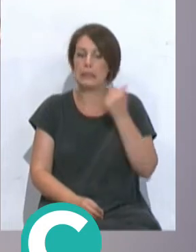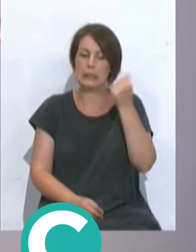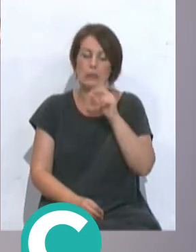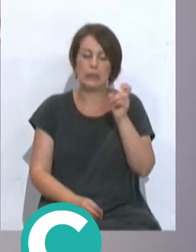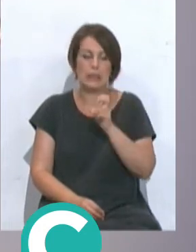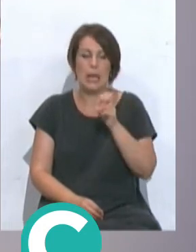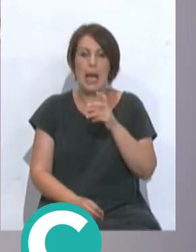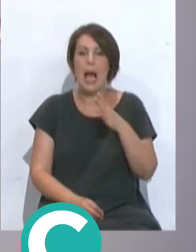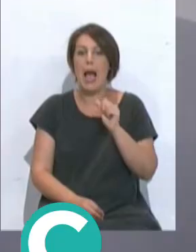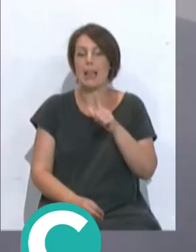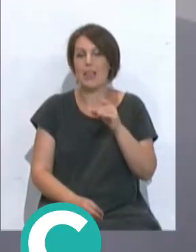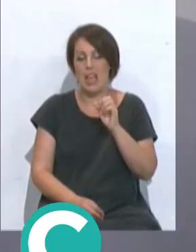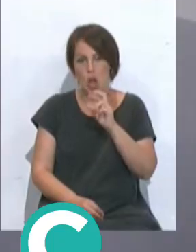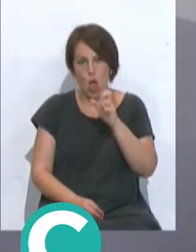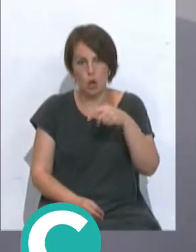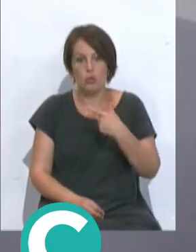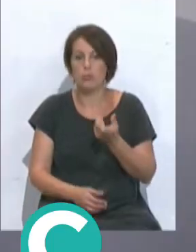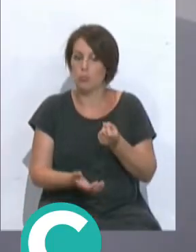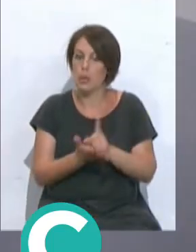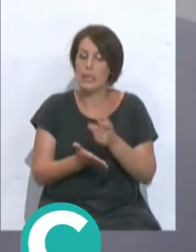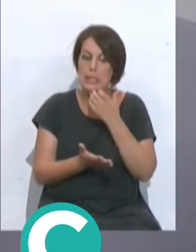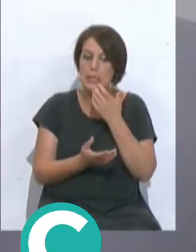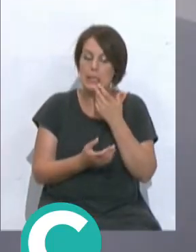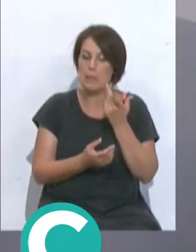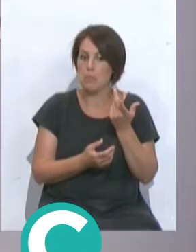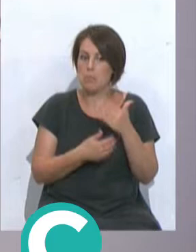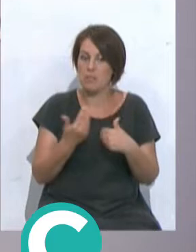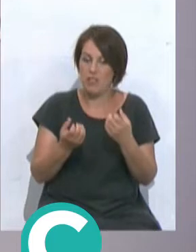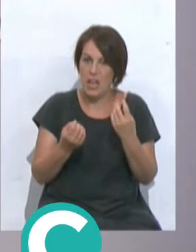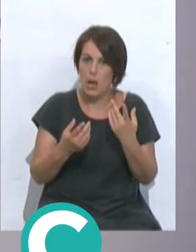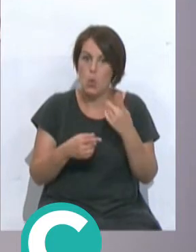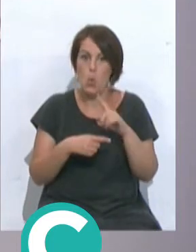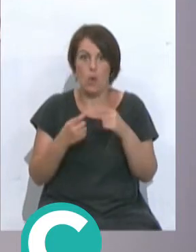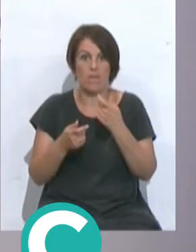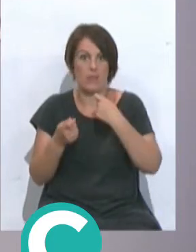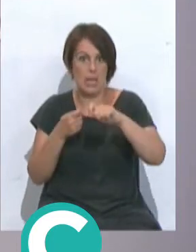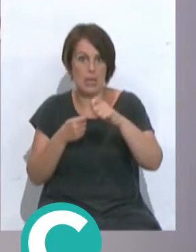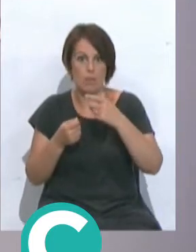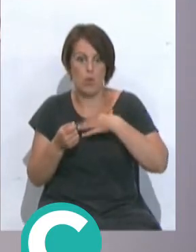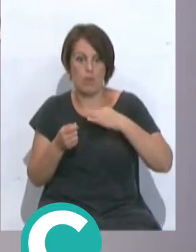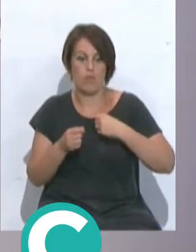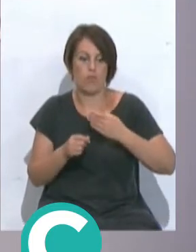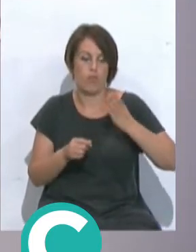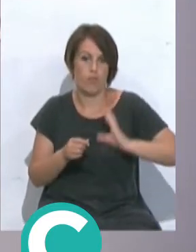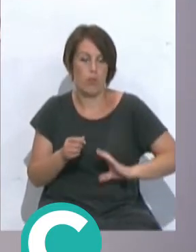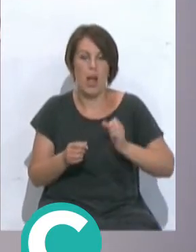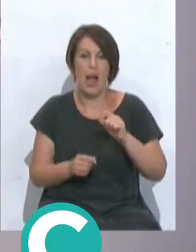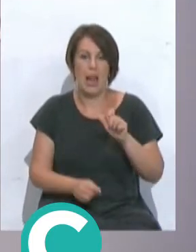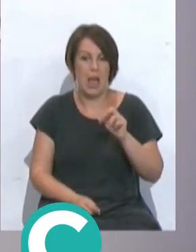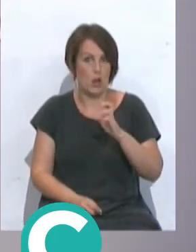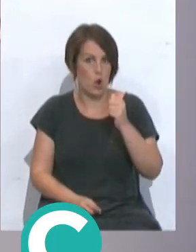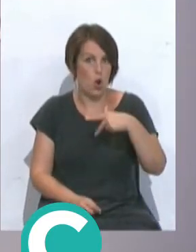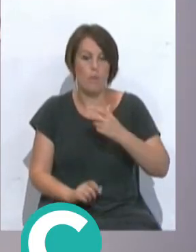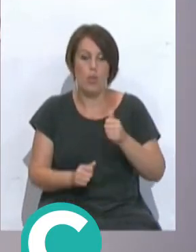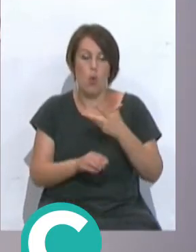este que vino, Martín Calderón, haces apuestas de estas que si te salen bien, después son ventas y puedes subir el nivel, Tomás Alarcón mismo que empezó jugando y